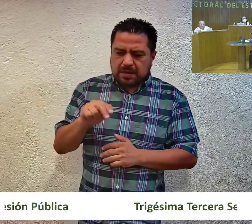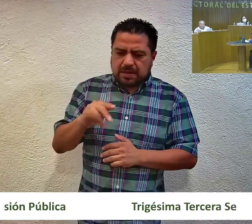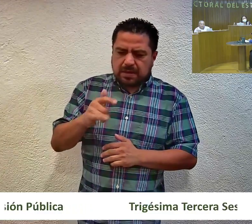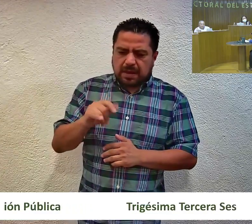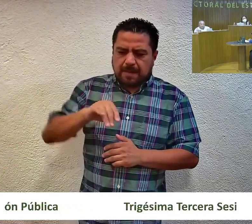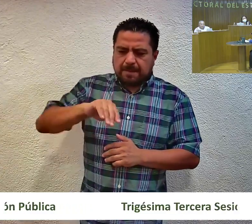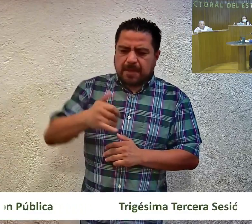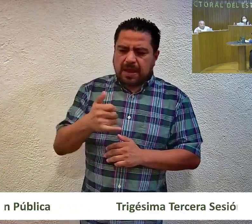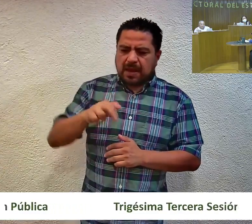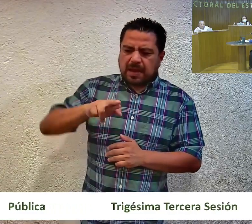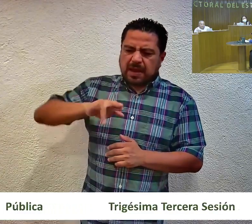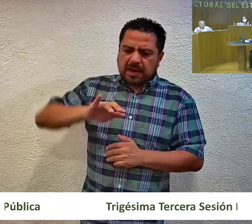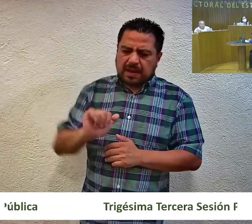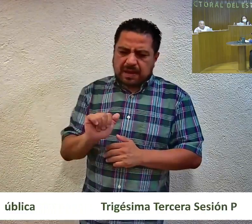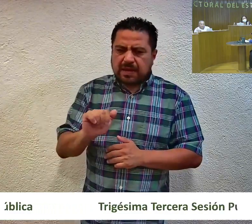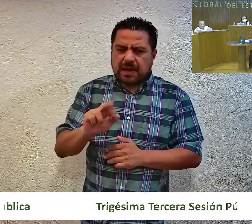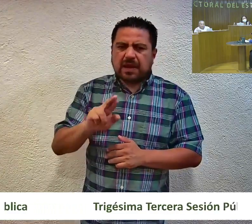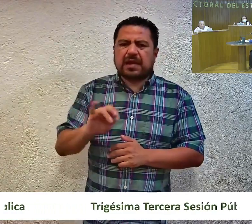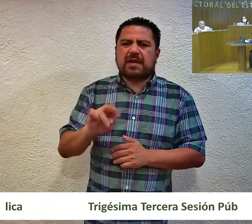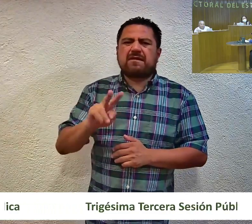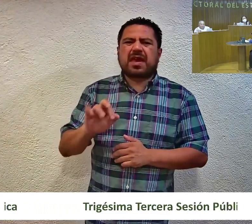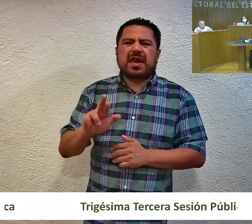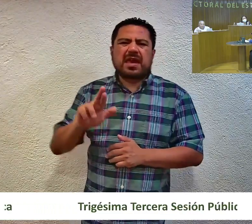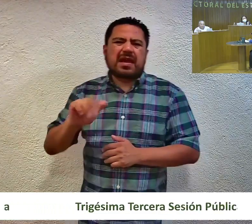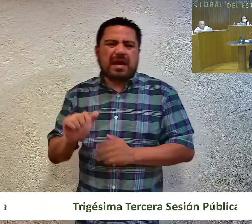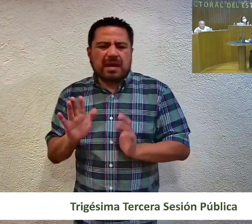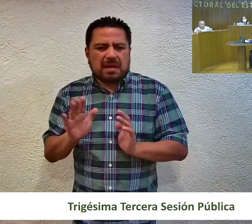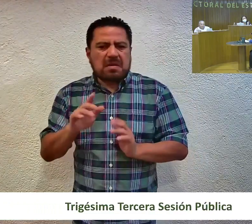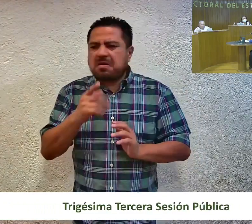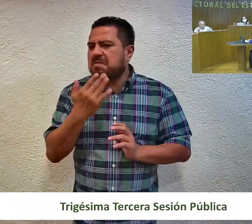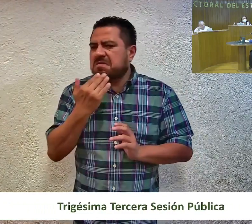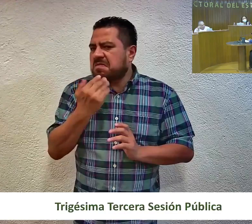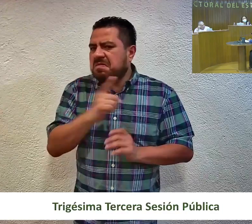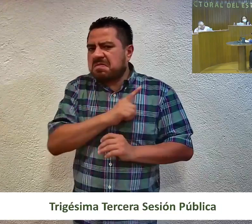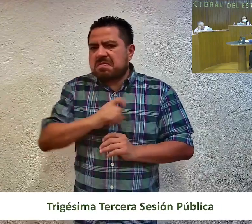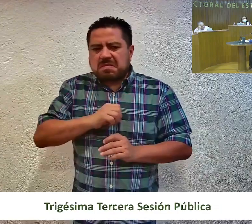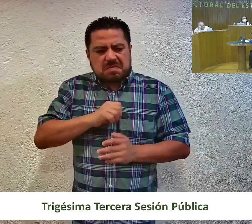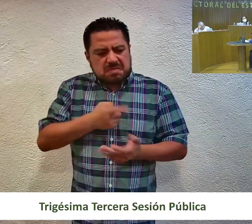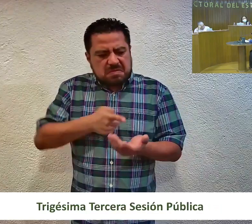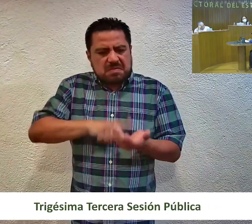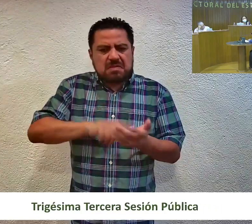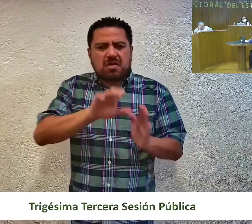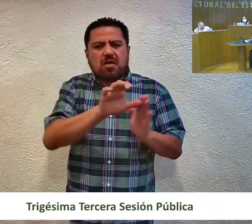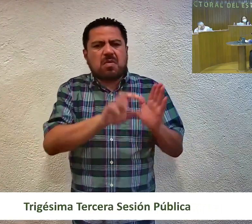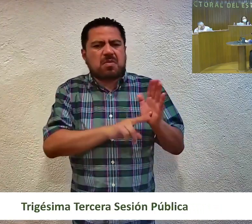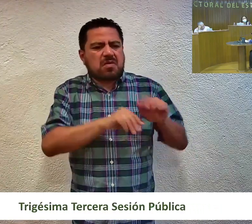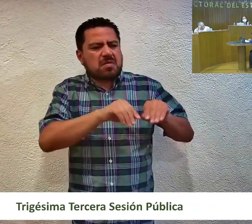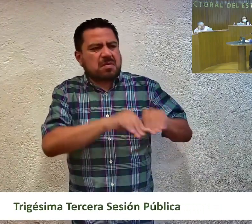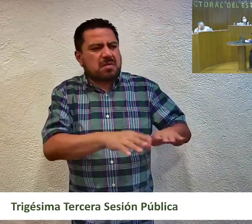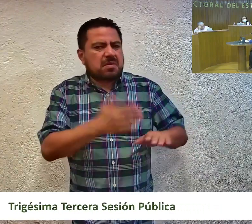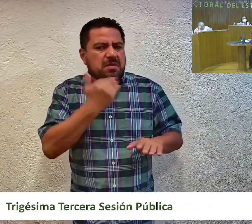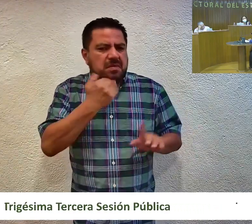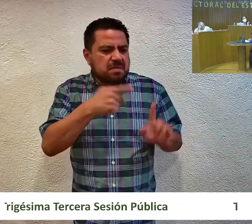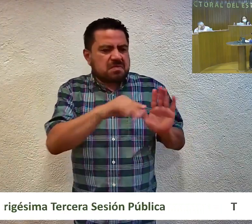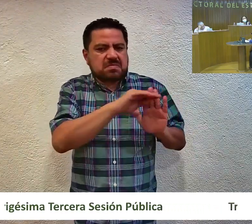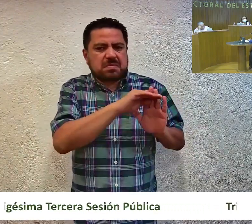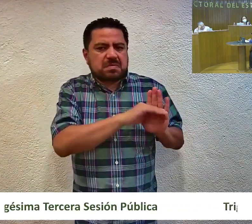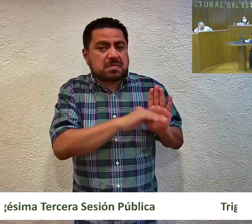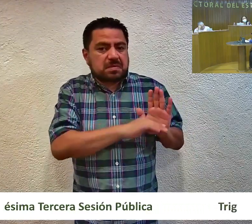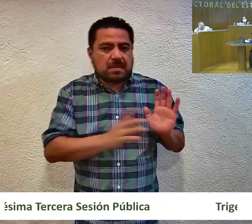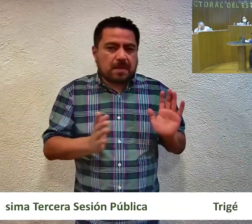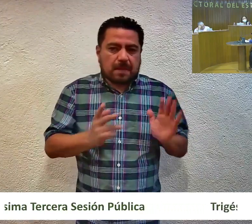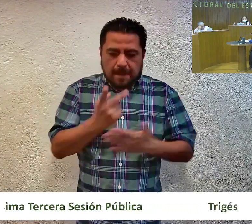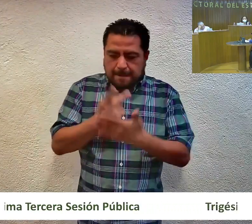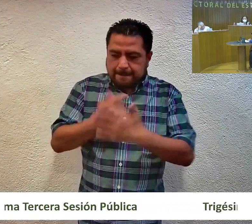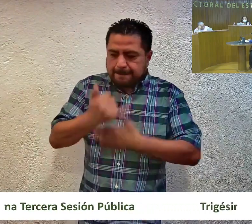Mayra Monserrat Ríos Rivera, porque a su consideración no cumplen con los requisitos previstos en la convocatoria. En el